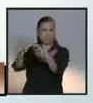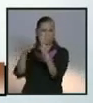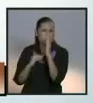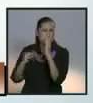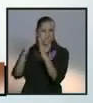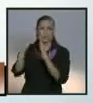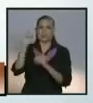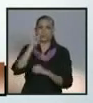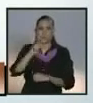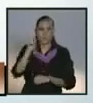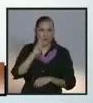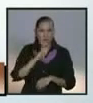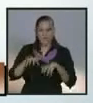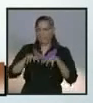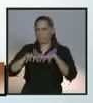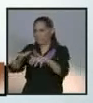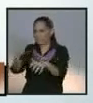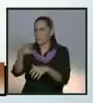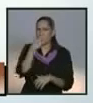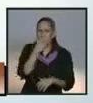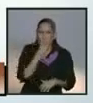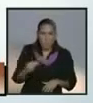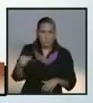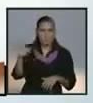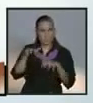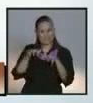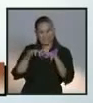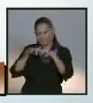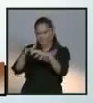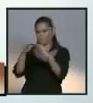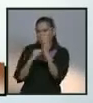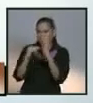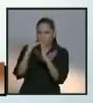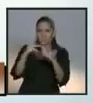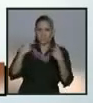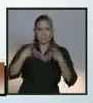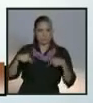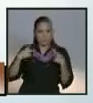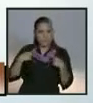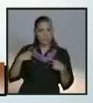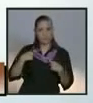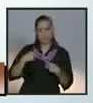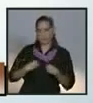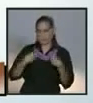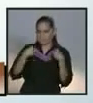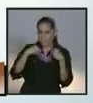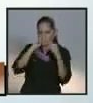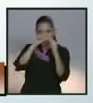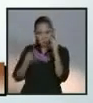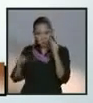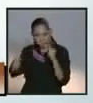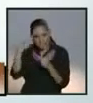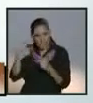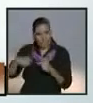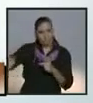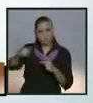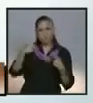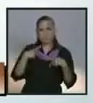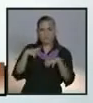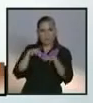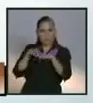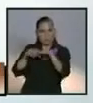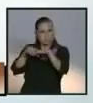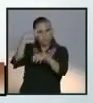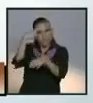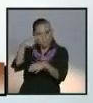hombres. A los millones de ciudadanos y de familias que todos los días trabajan para salir adelante. Soy una